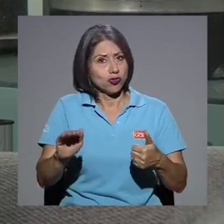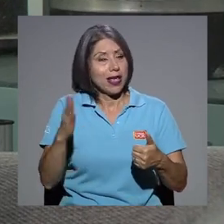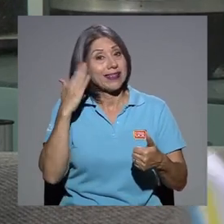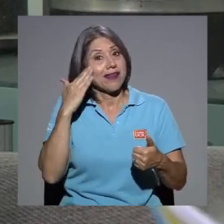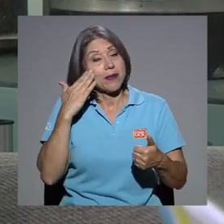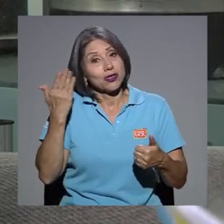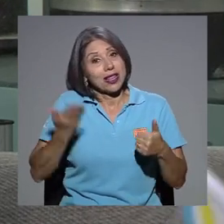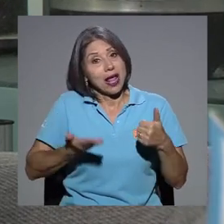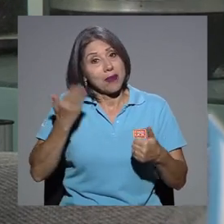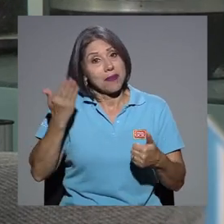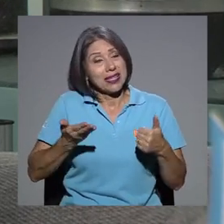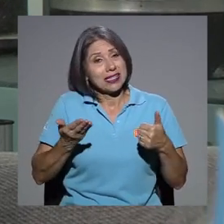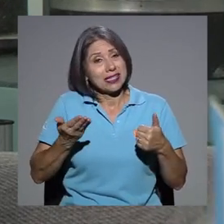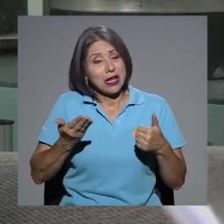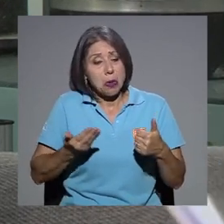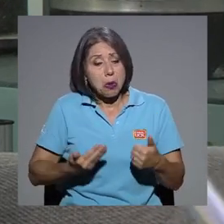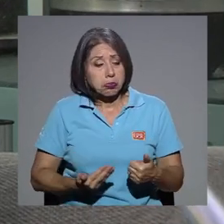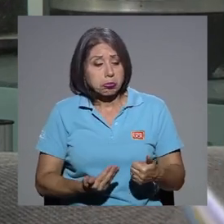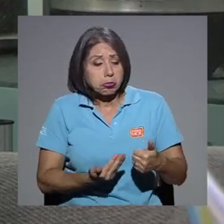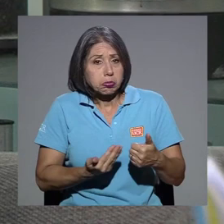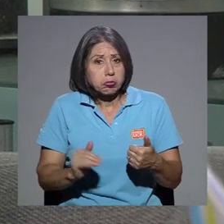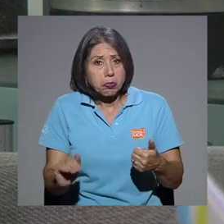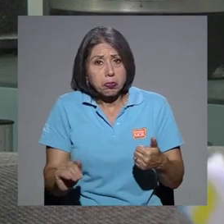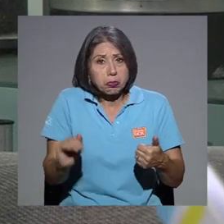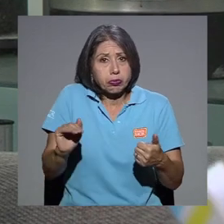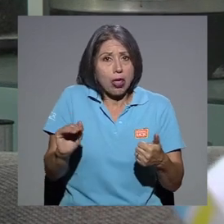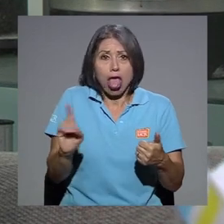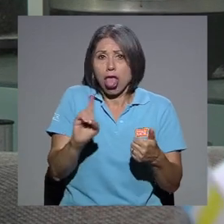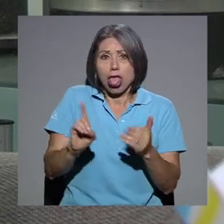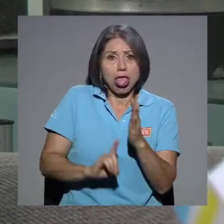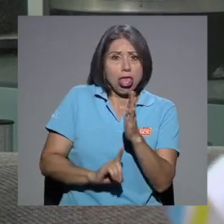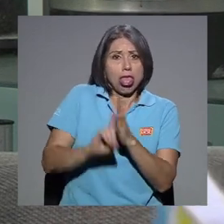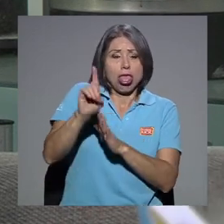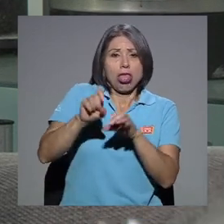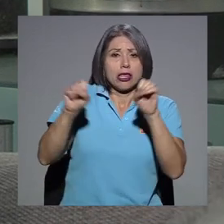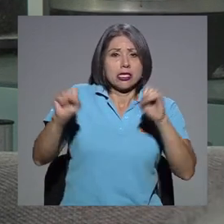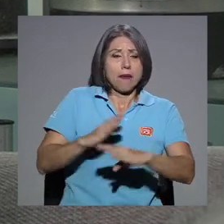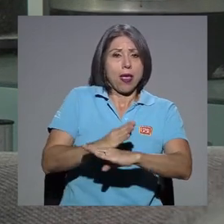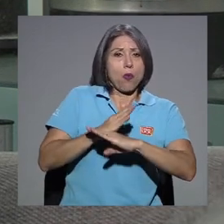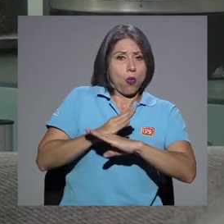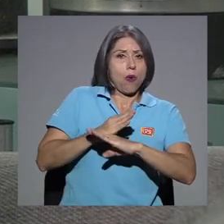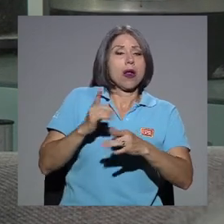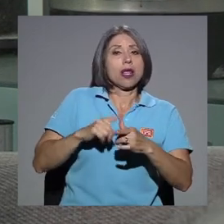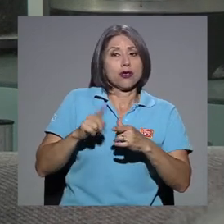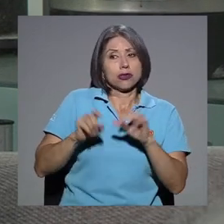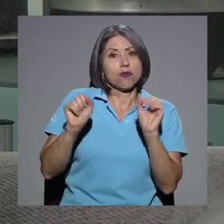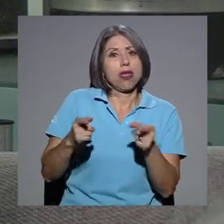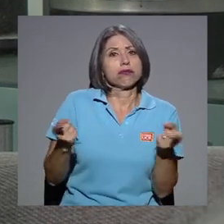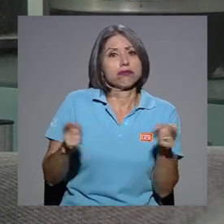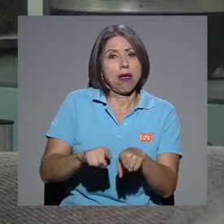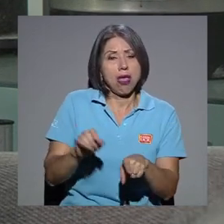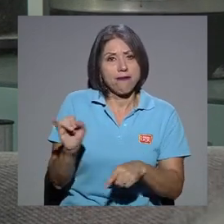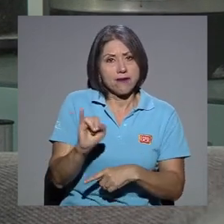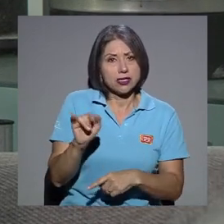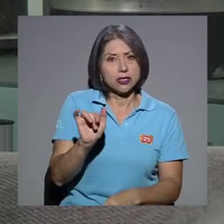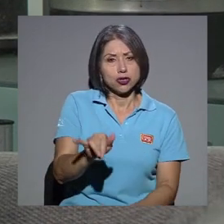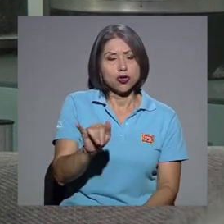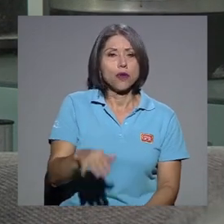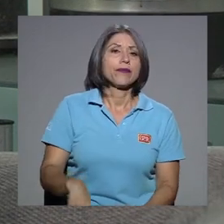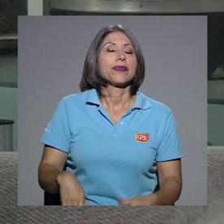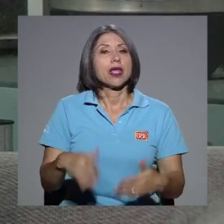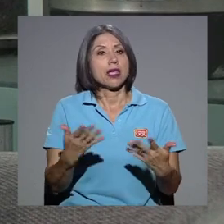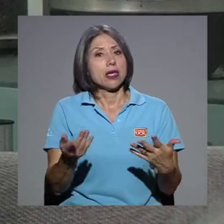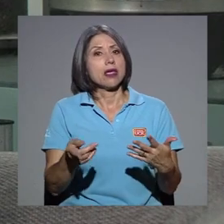algunos, sobre todo los muy pequeños, no han desarrollado todo su sistema inmune, entonces eso los hace más susceptibles a una infección de este tipo y a